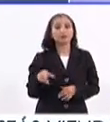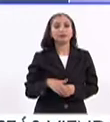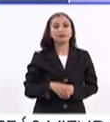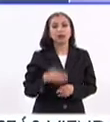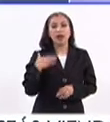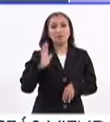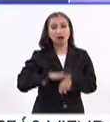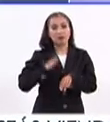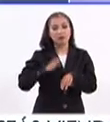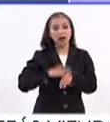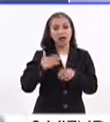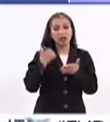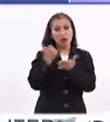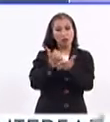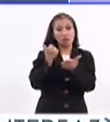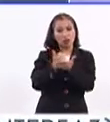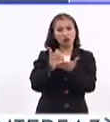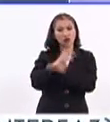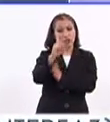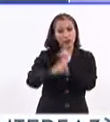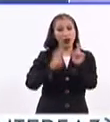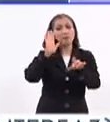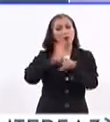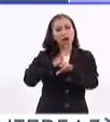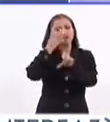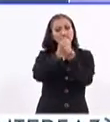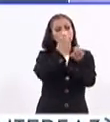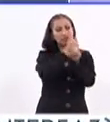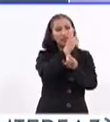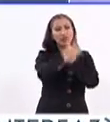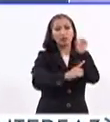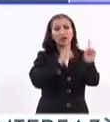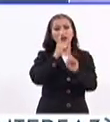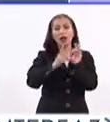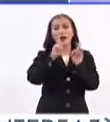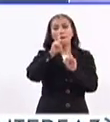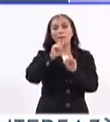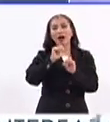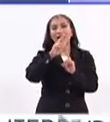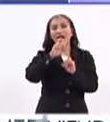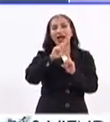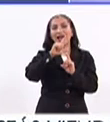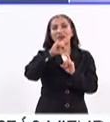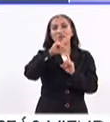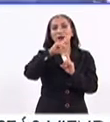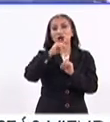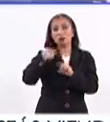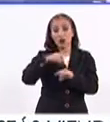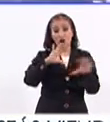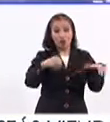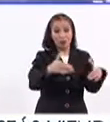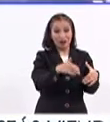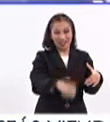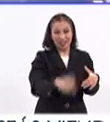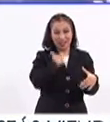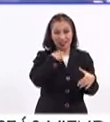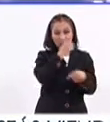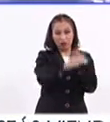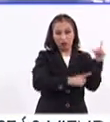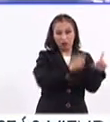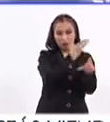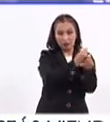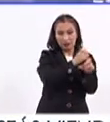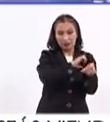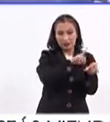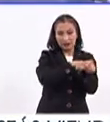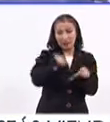Cada vez la infraestructura deportiva también está más adaptada a los deportes paralímpicos. Pero la comunidad, no solamente deporte adaptado, sino